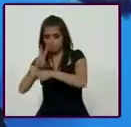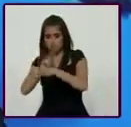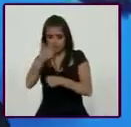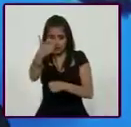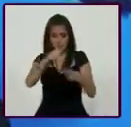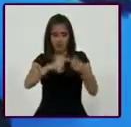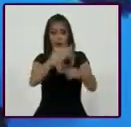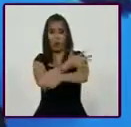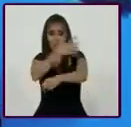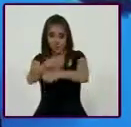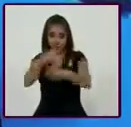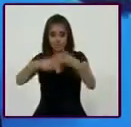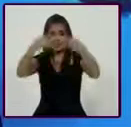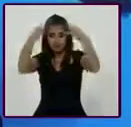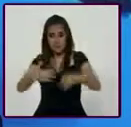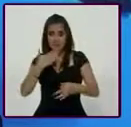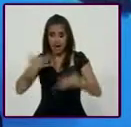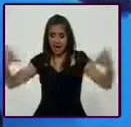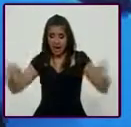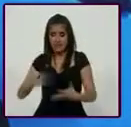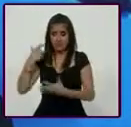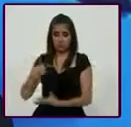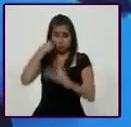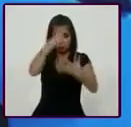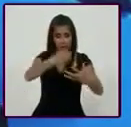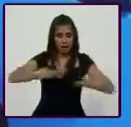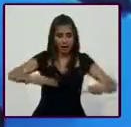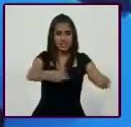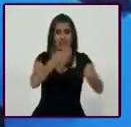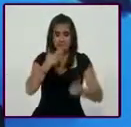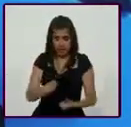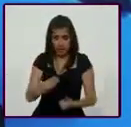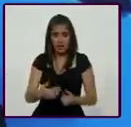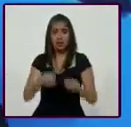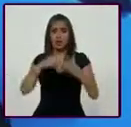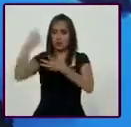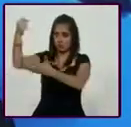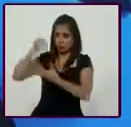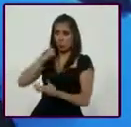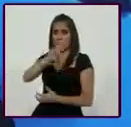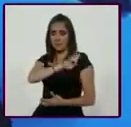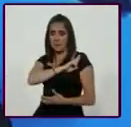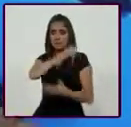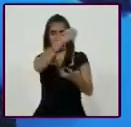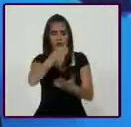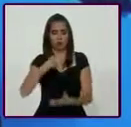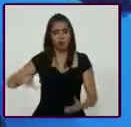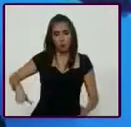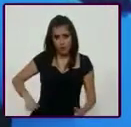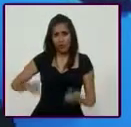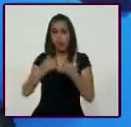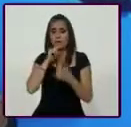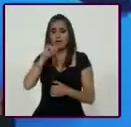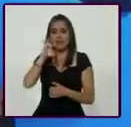transparencia, eficacia, eficiencia en la aplicación de los recursos, recursos públicos y privados, recursos emanados, por ejemplo,